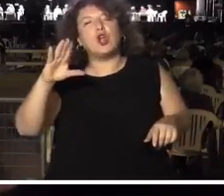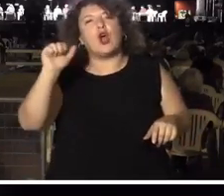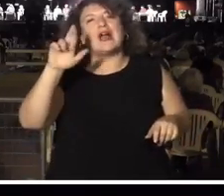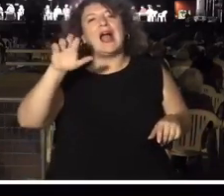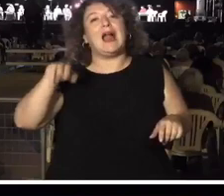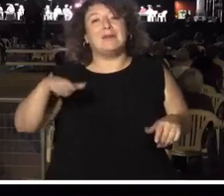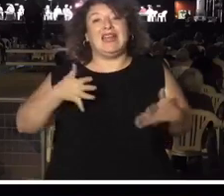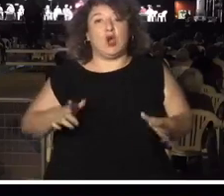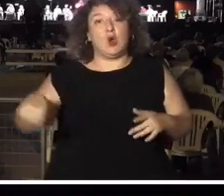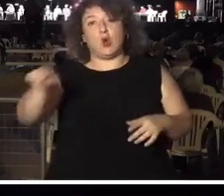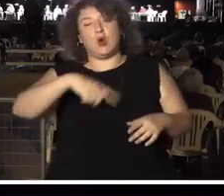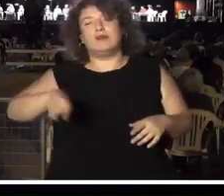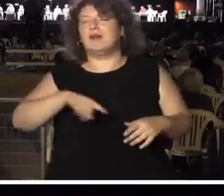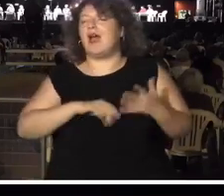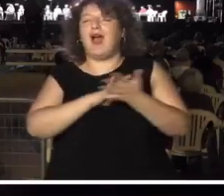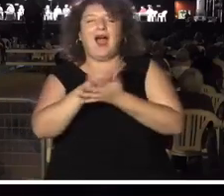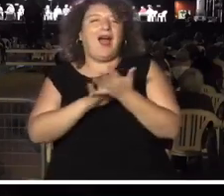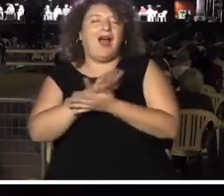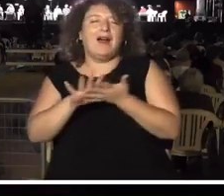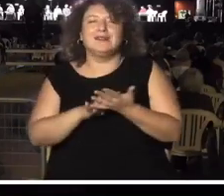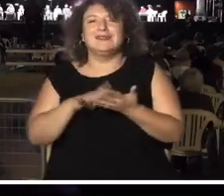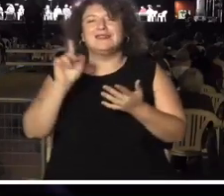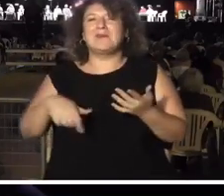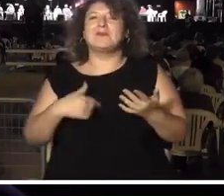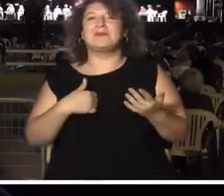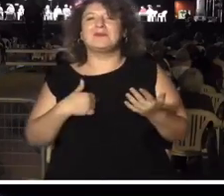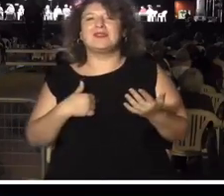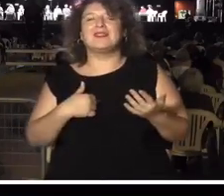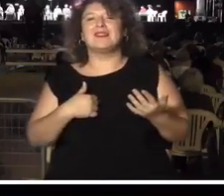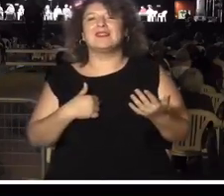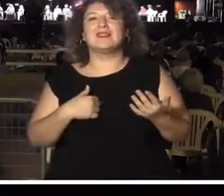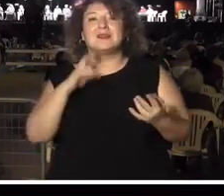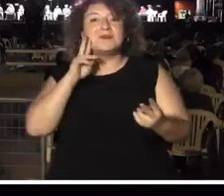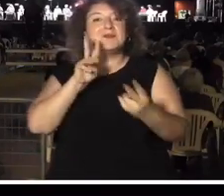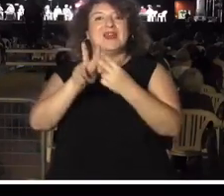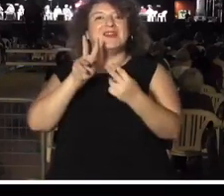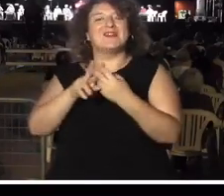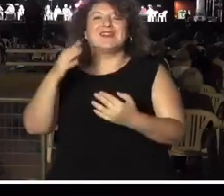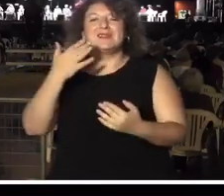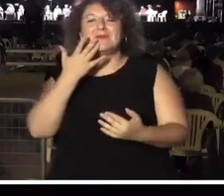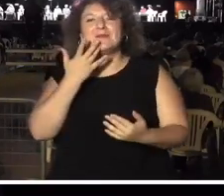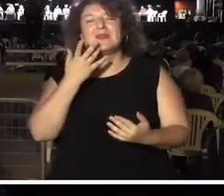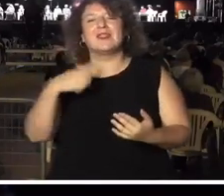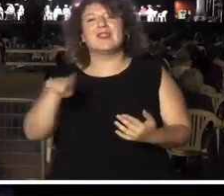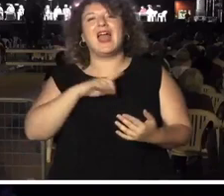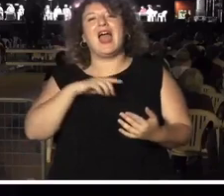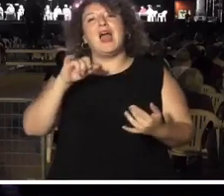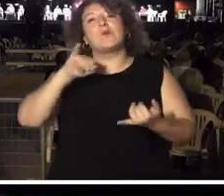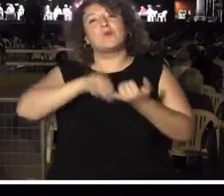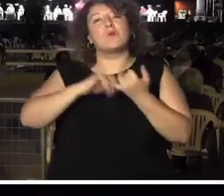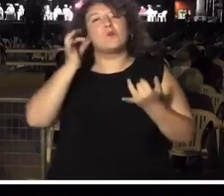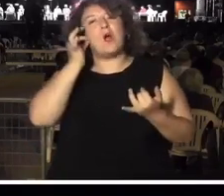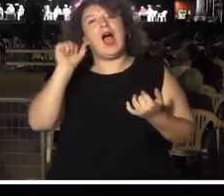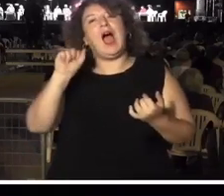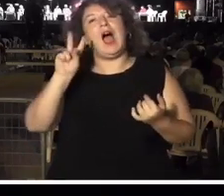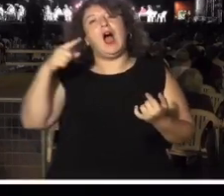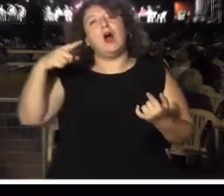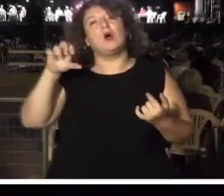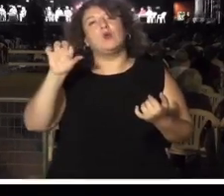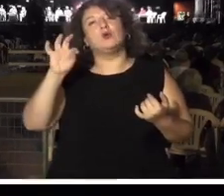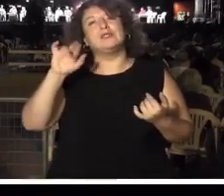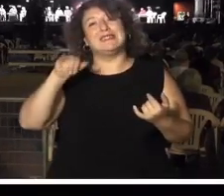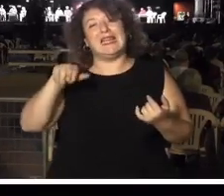hijos. Y la persona que le echaba piropos cada día cuando la veía y acariciaba a Agustina cuando tenía ganas. Ese era Julio, ¿no?